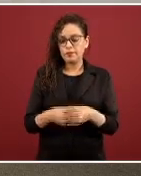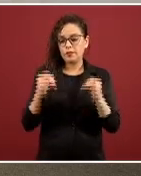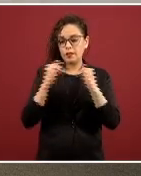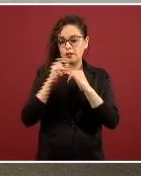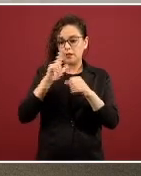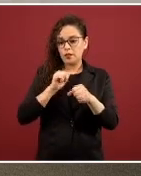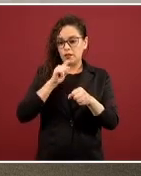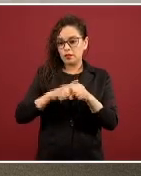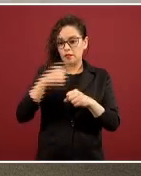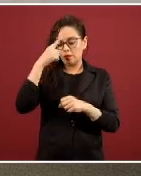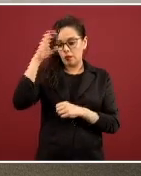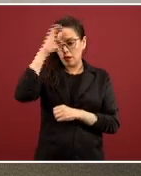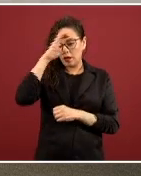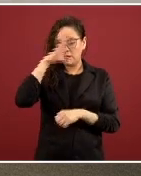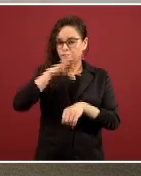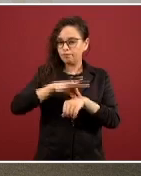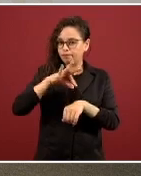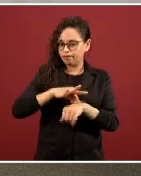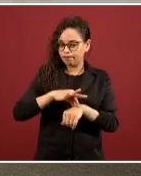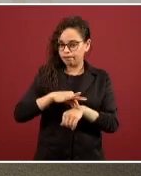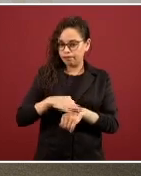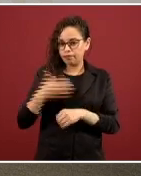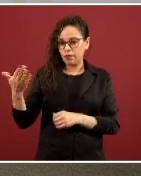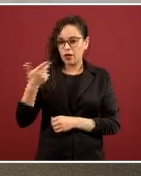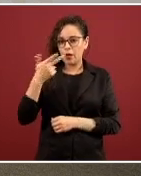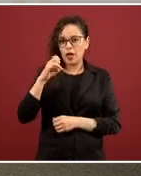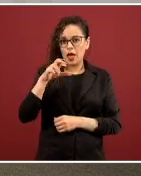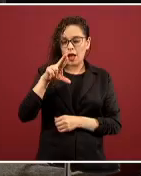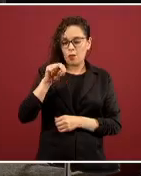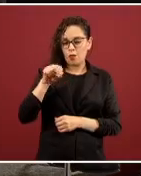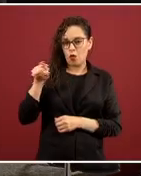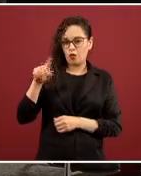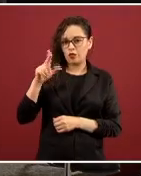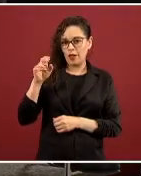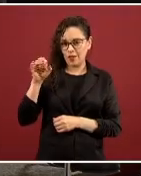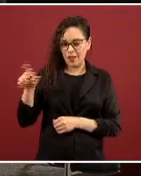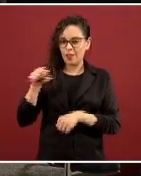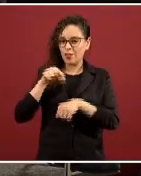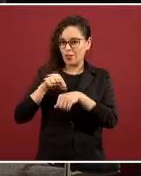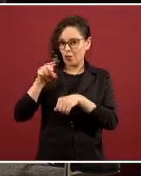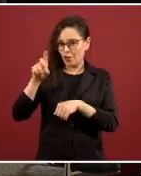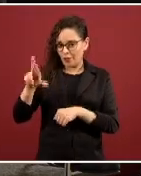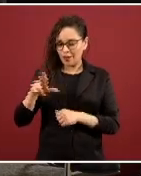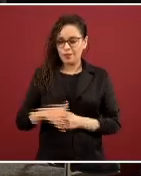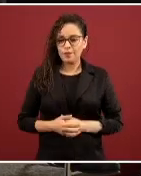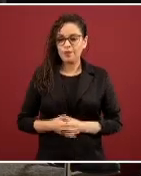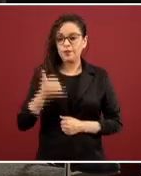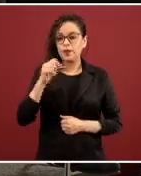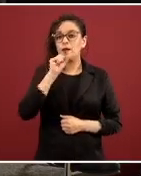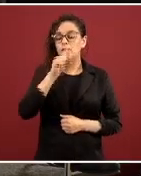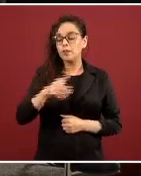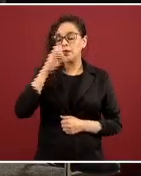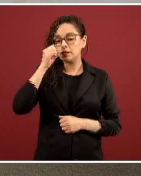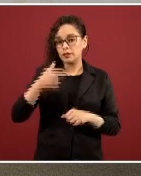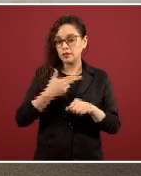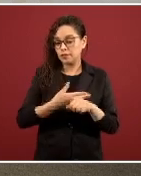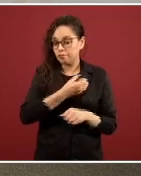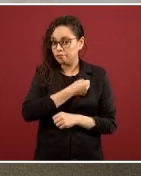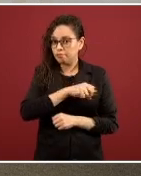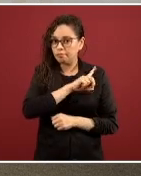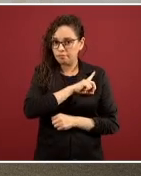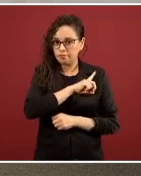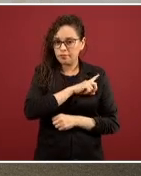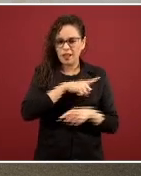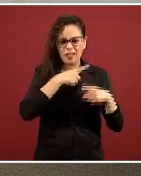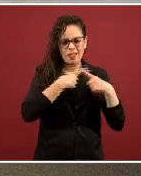Médicas y Nutrición, ya mencioné al doctor Guillermo Domínguez Cherit, y también, obviamente, la Secretaría de Salud, y grupos de